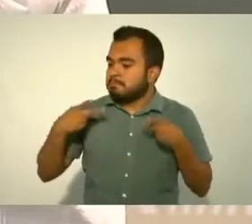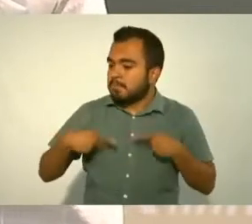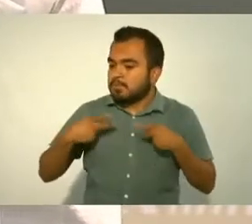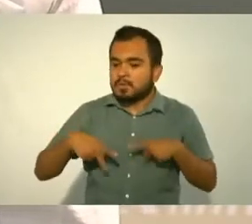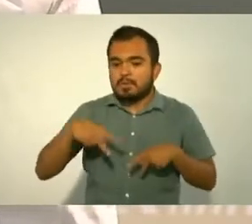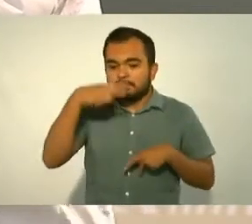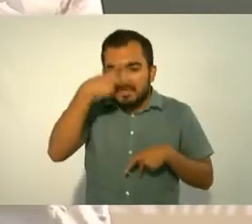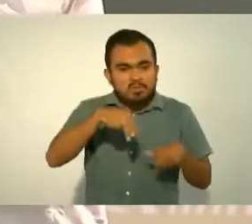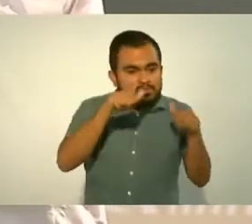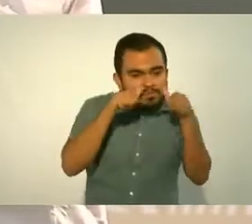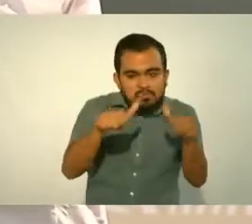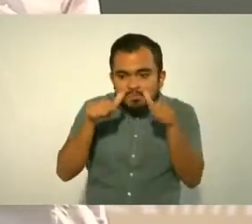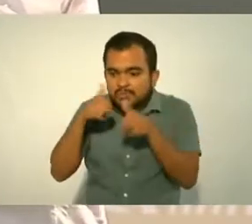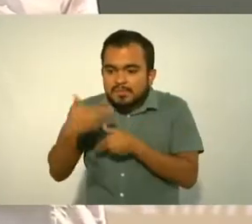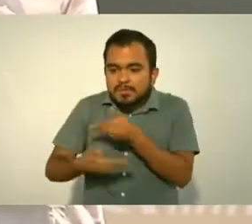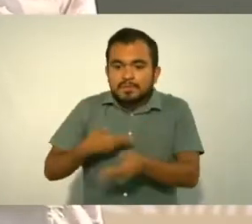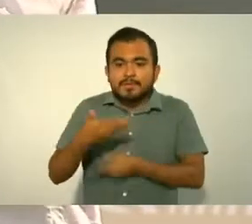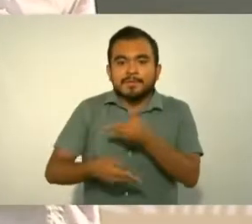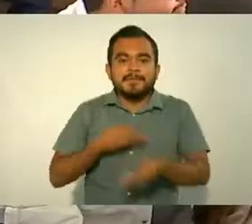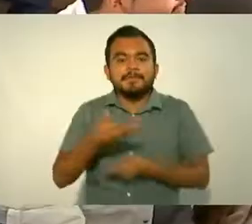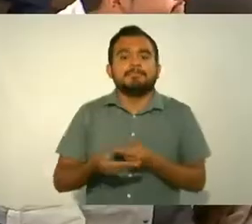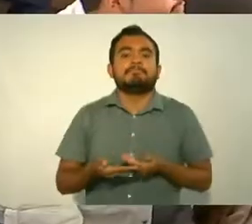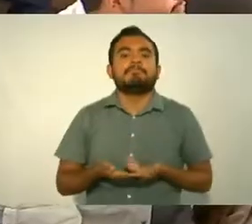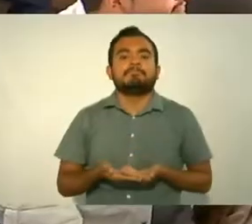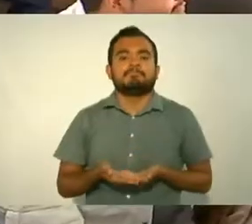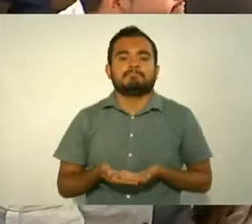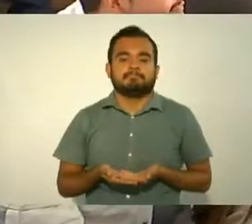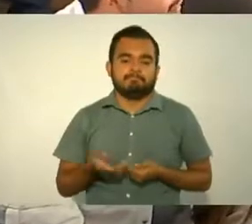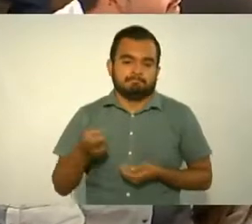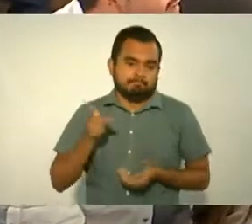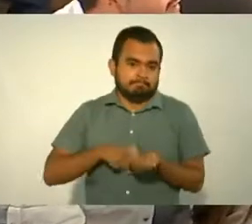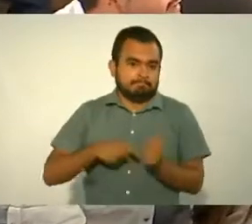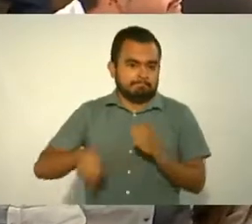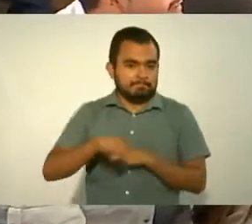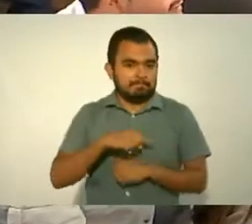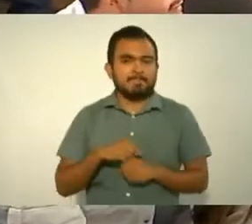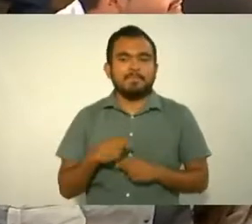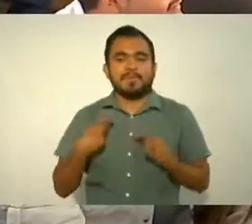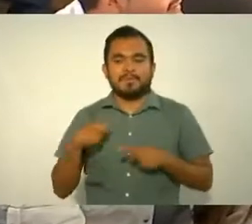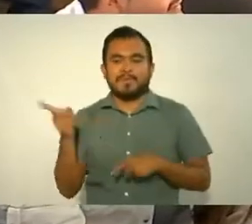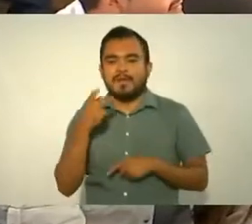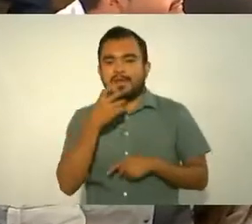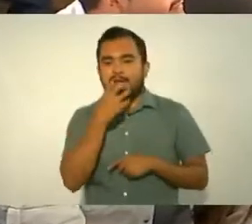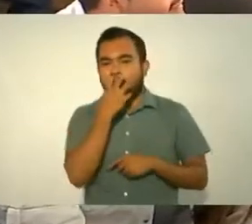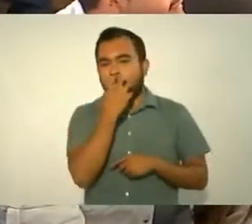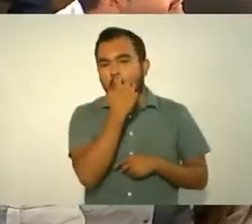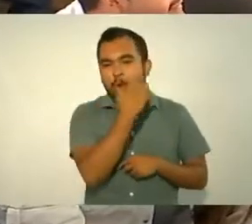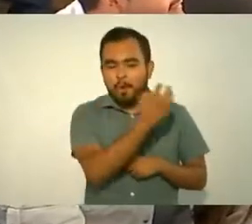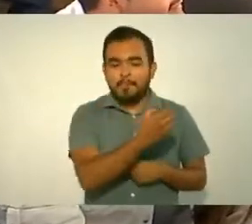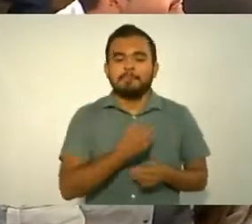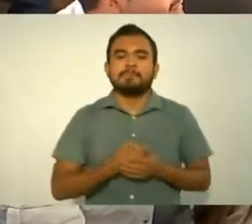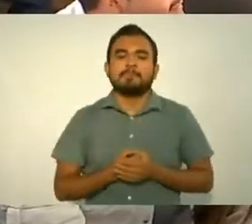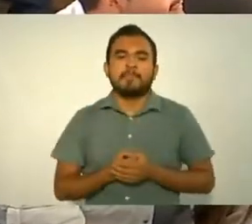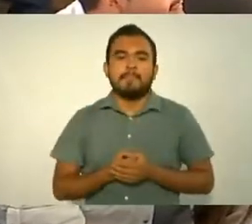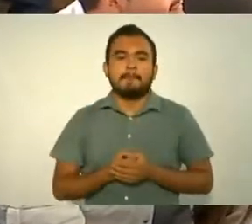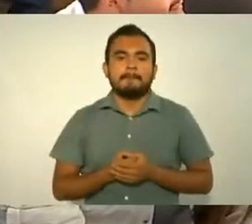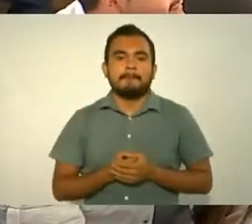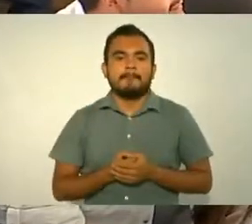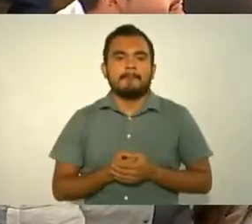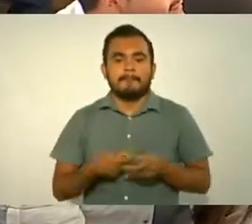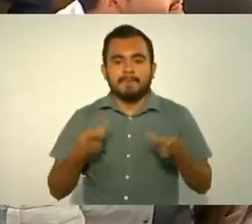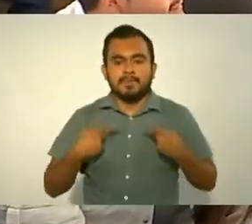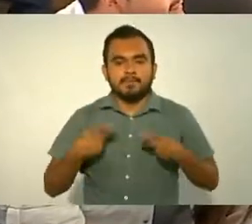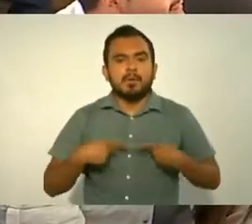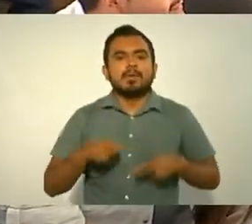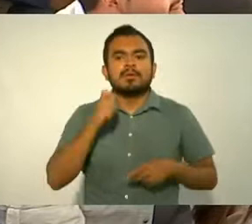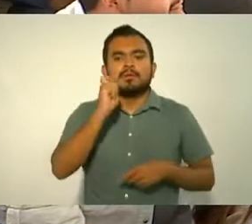trabajadores forestales,